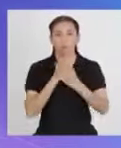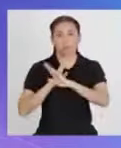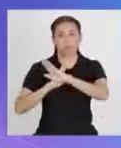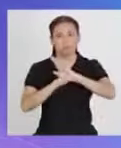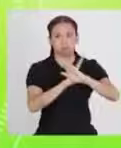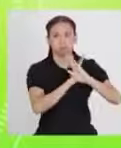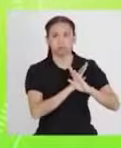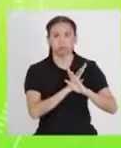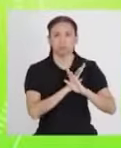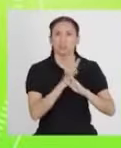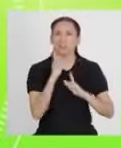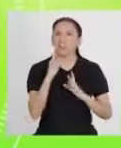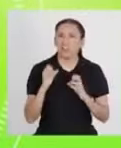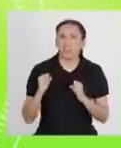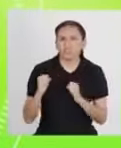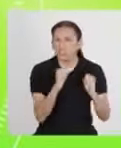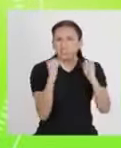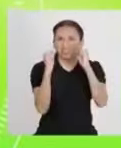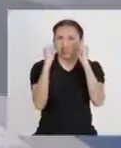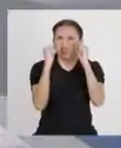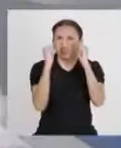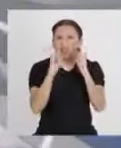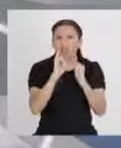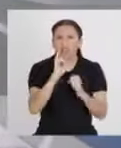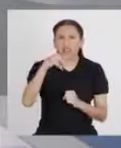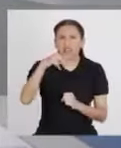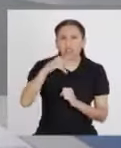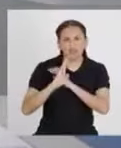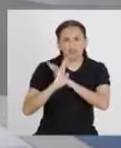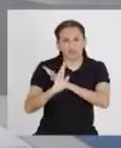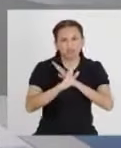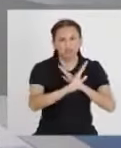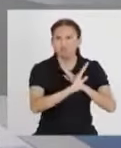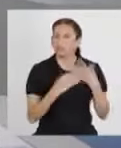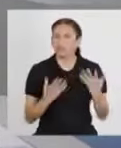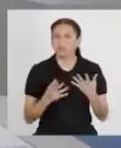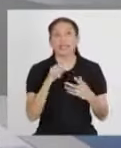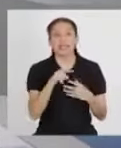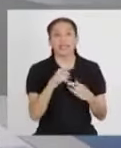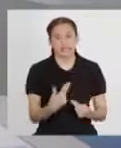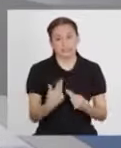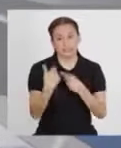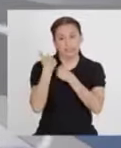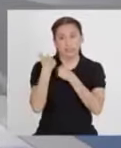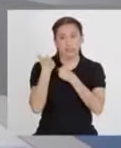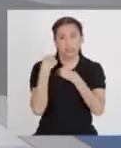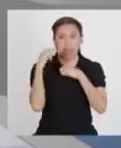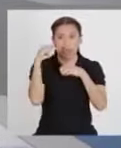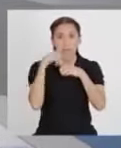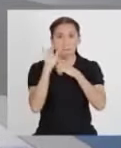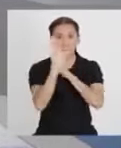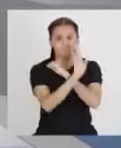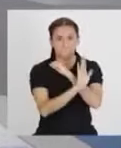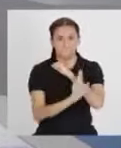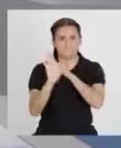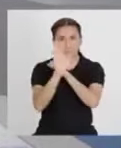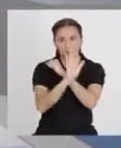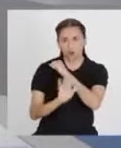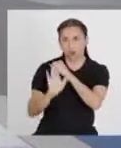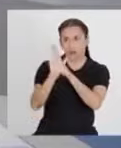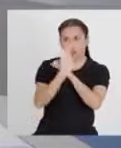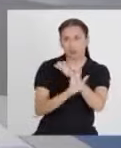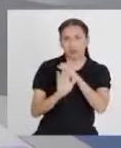inmunitario. ¿El sistema inmunitario? El sistema inmunitario es el que se encarga de proteger